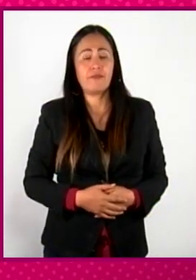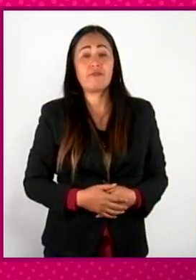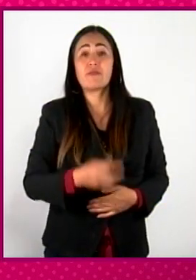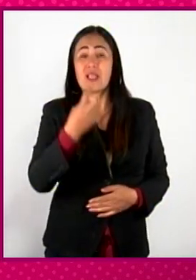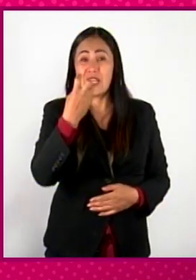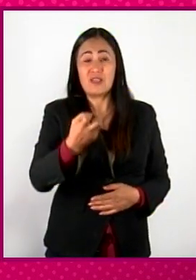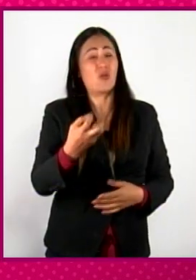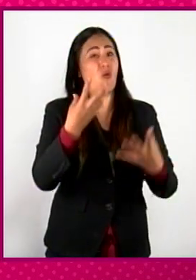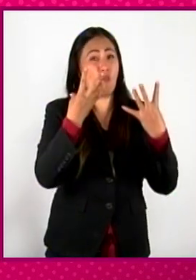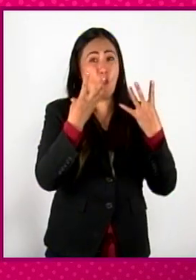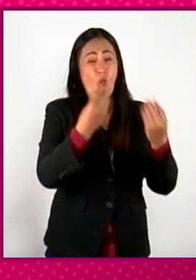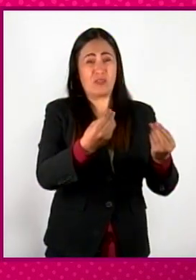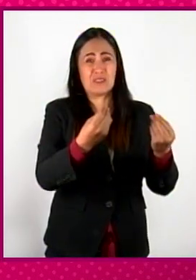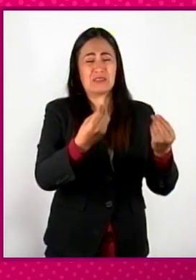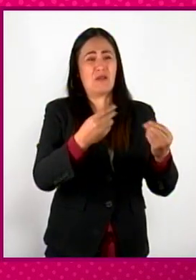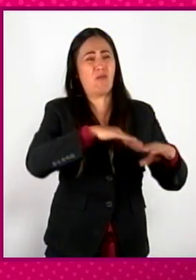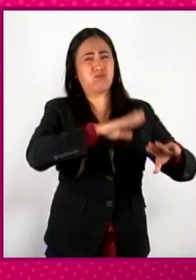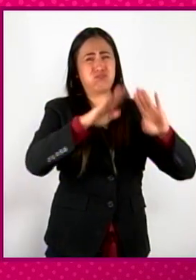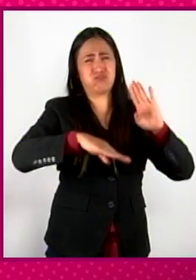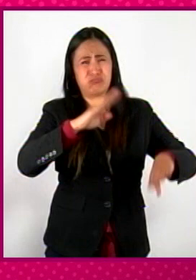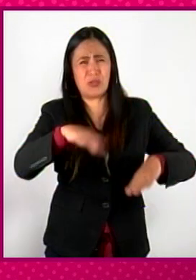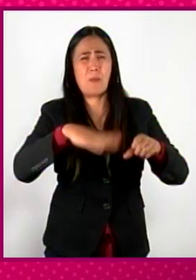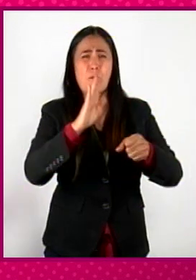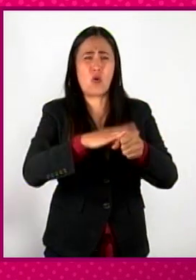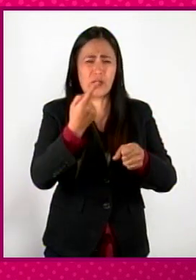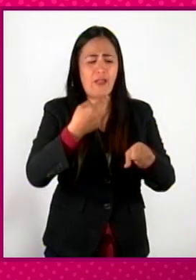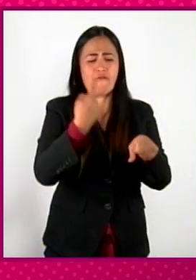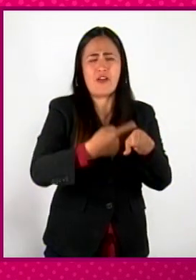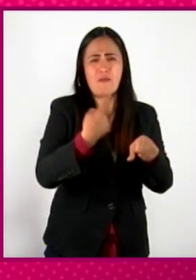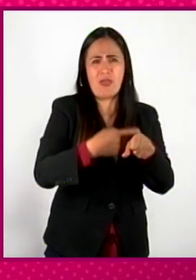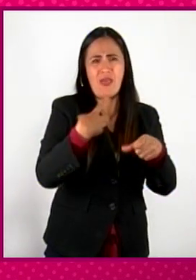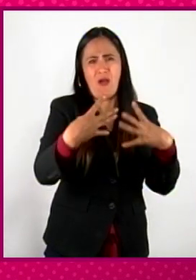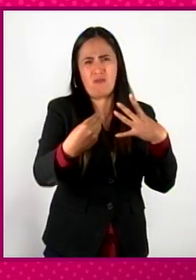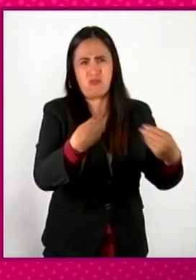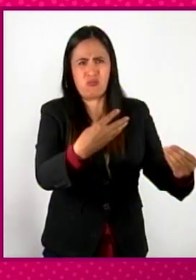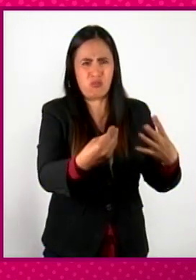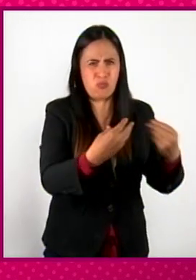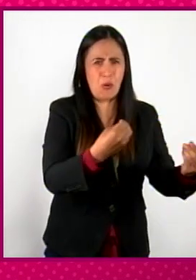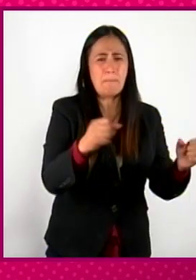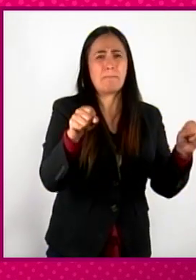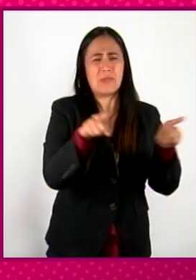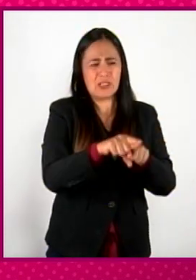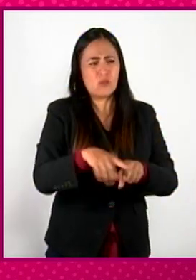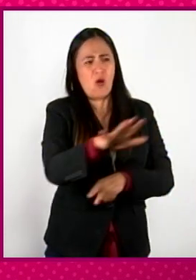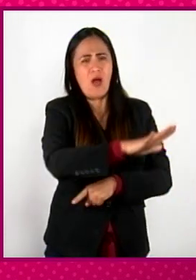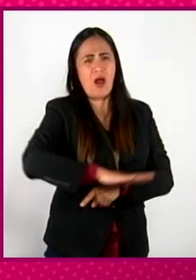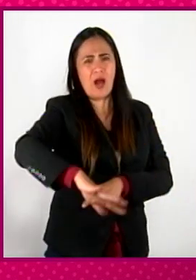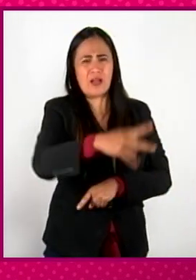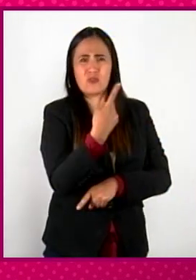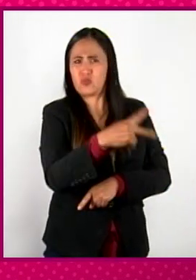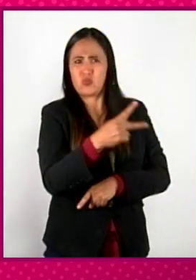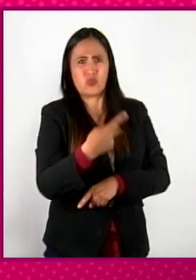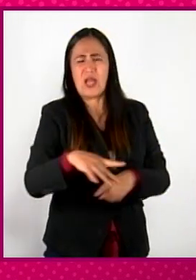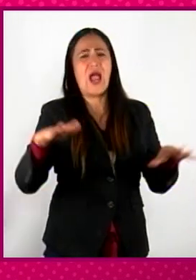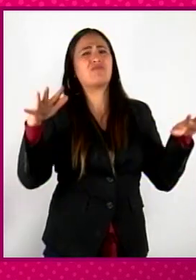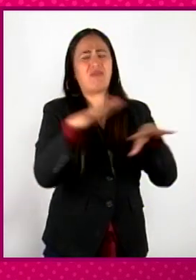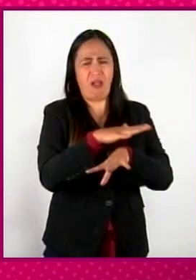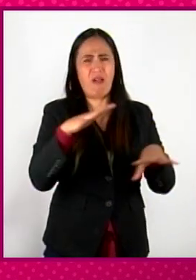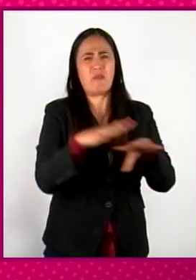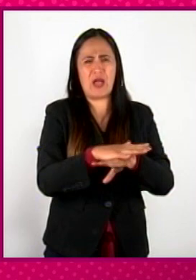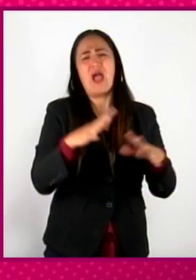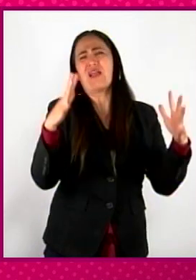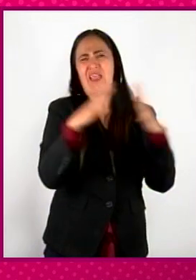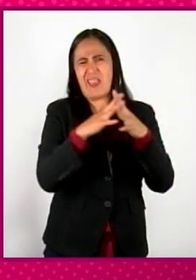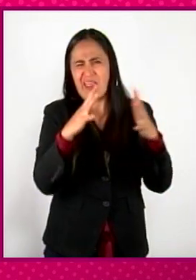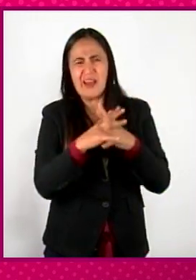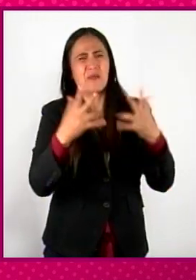habían muerto muchísimos por las epidemias, por el trastocamiento de su mundo, por las guerras, pero los que quedaran